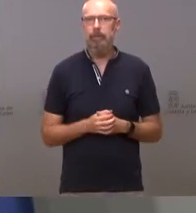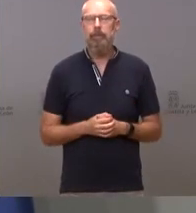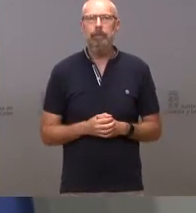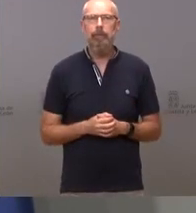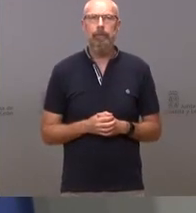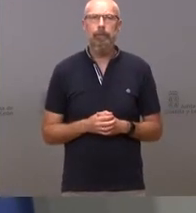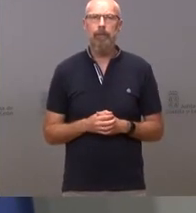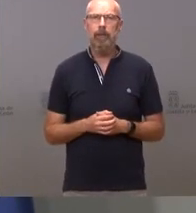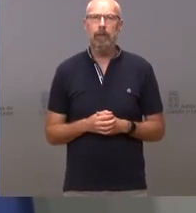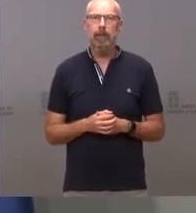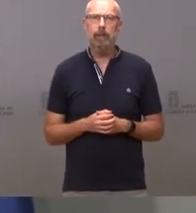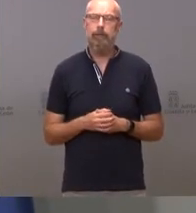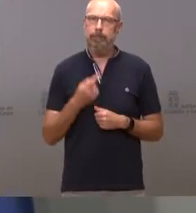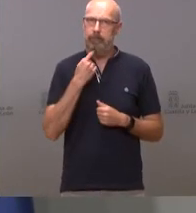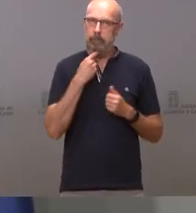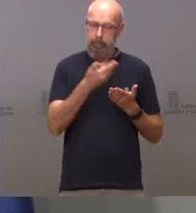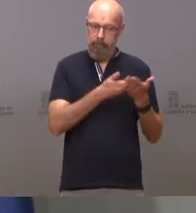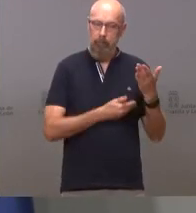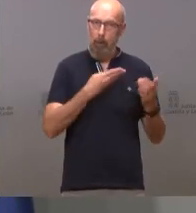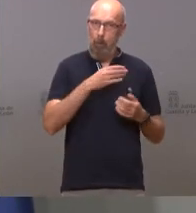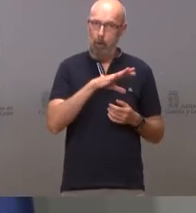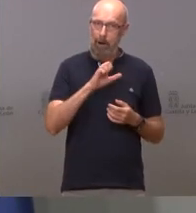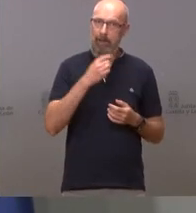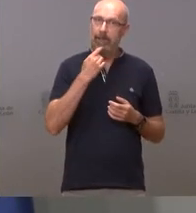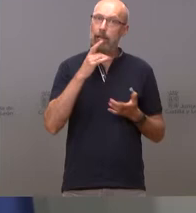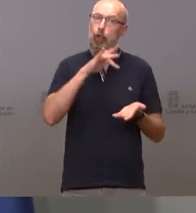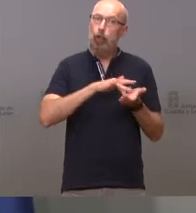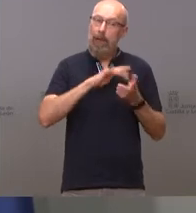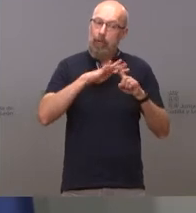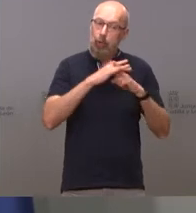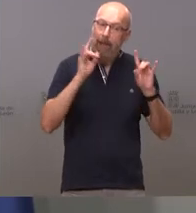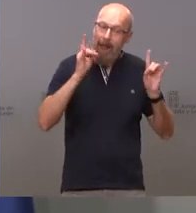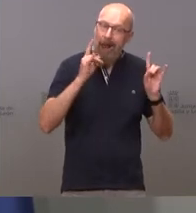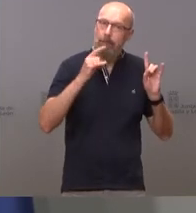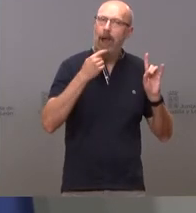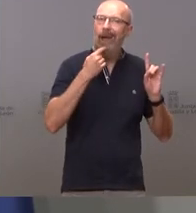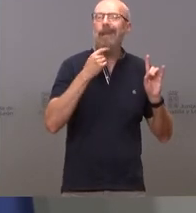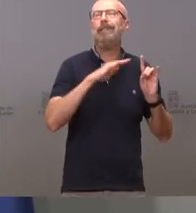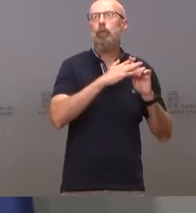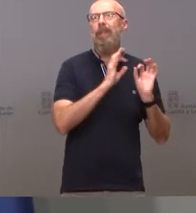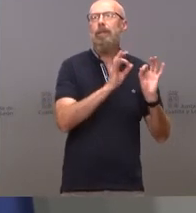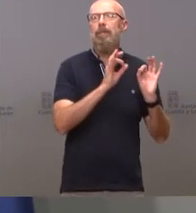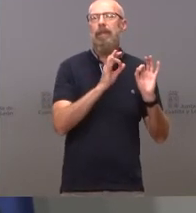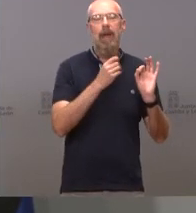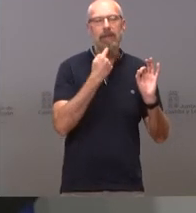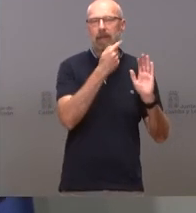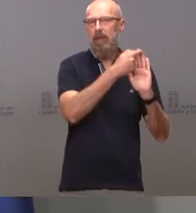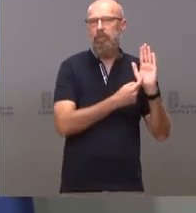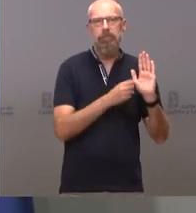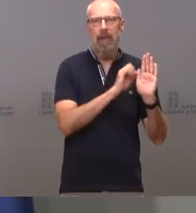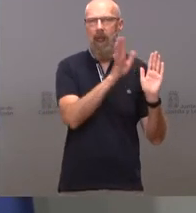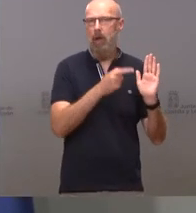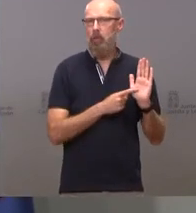no, no lo que dice el BOE en el estado de alarma lo dice claramente claramente no tiene discusión